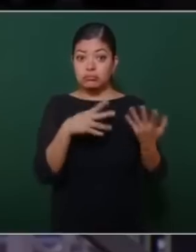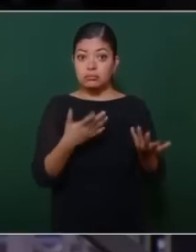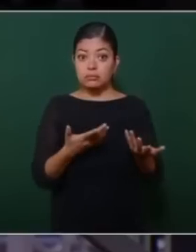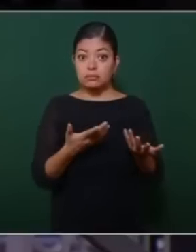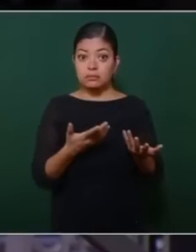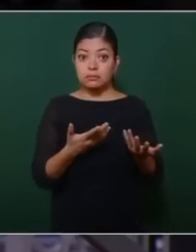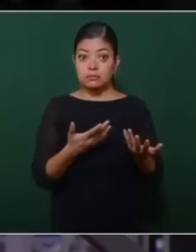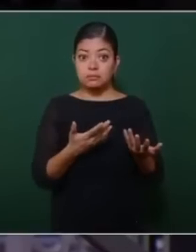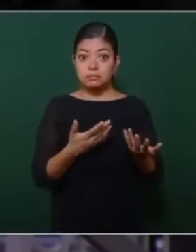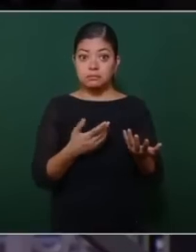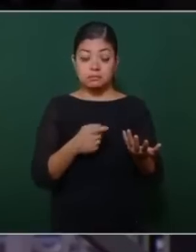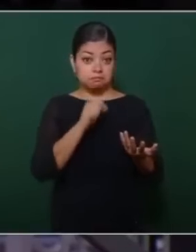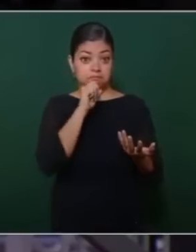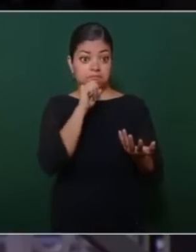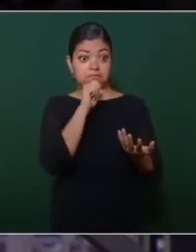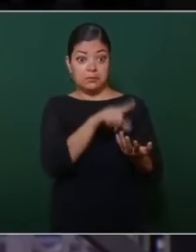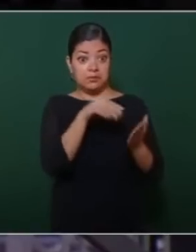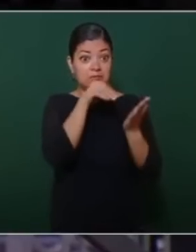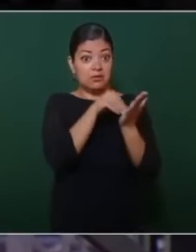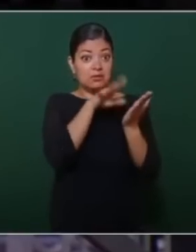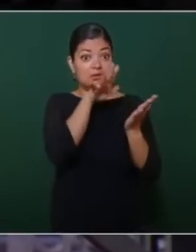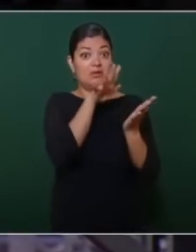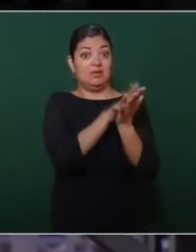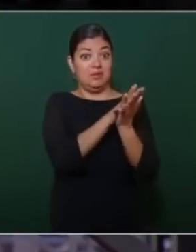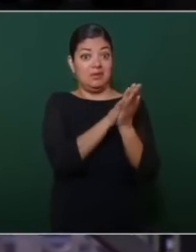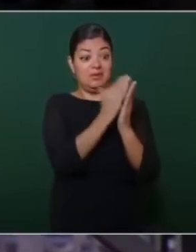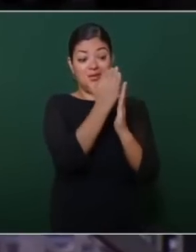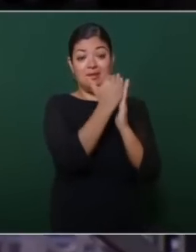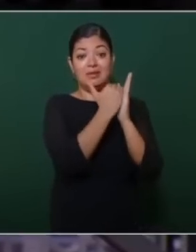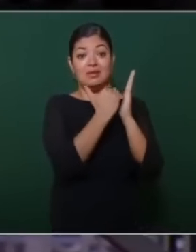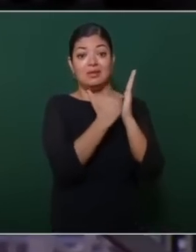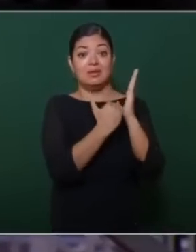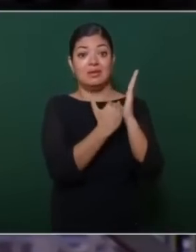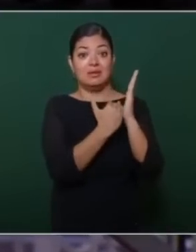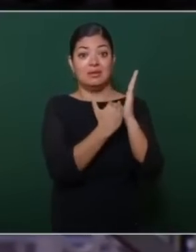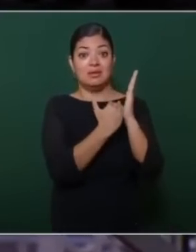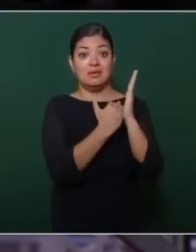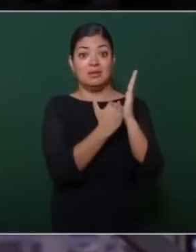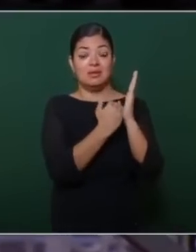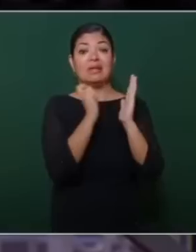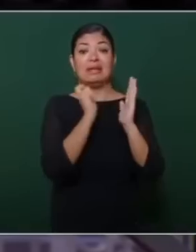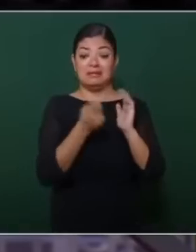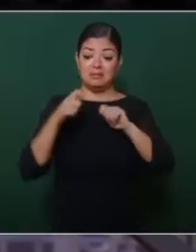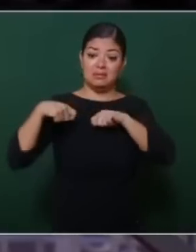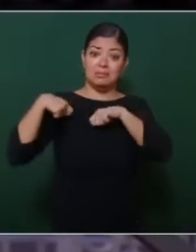fue lo que quedó de un legado